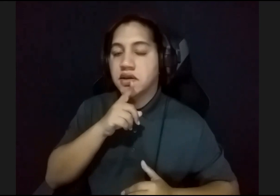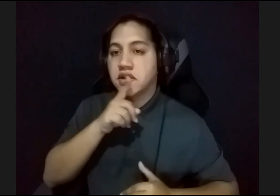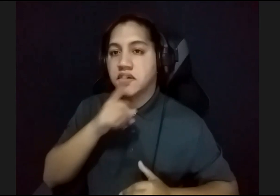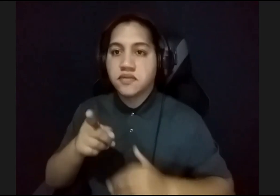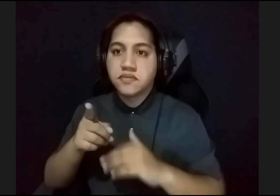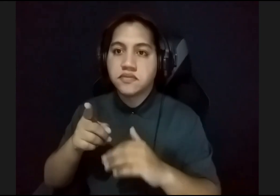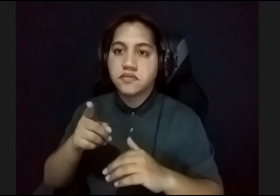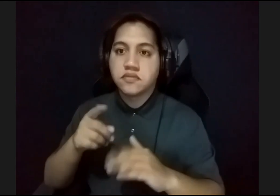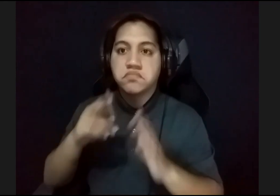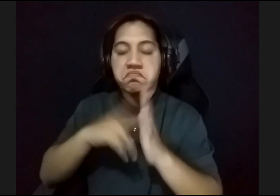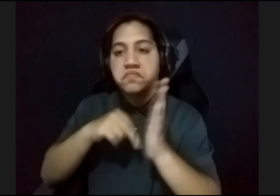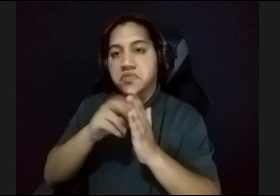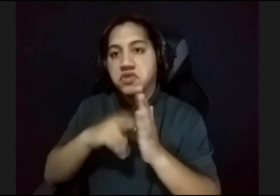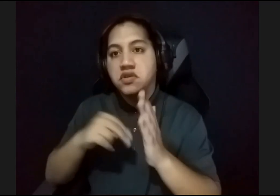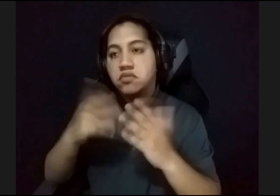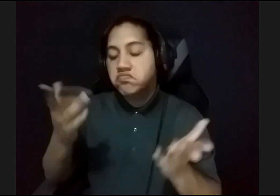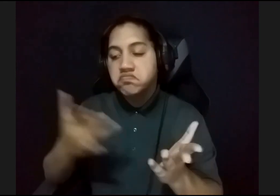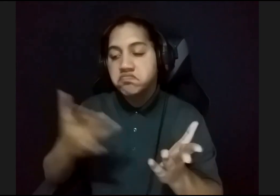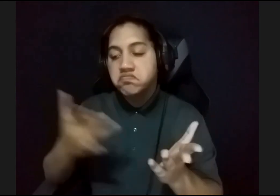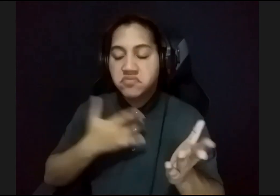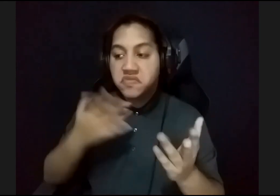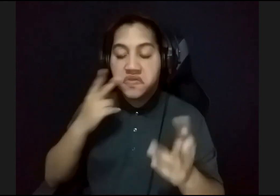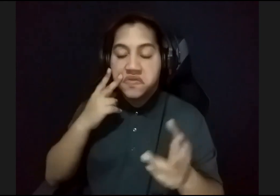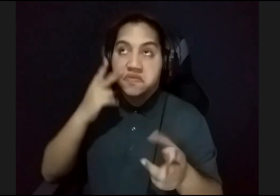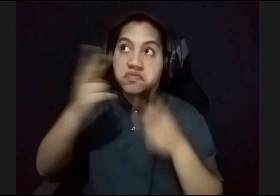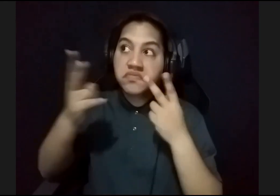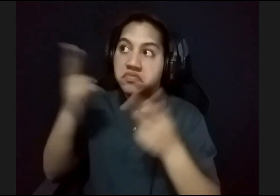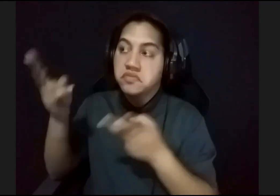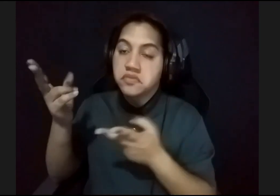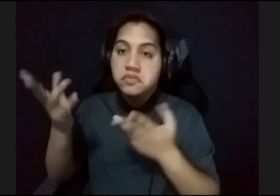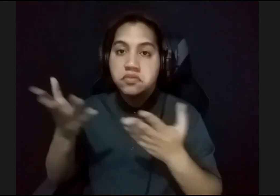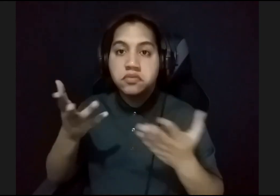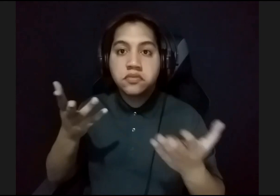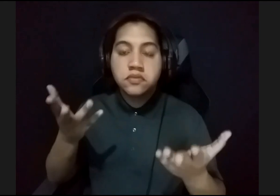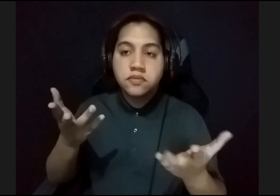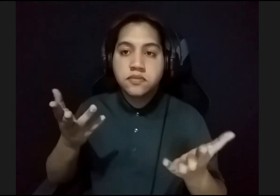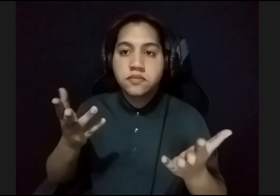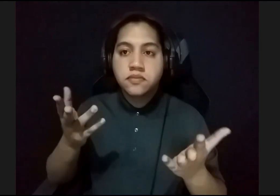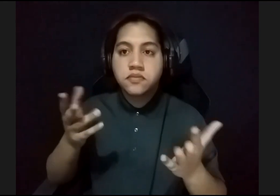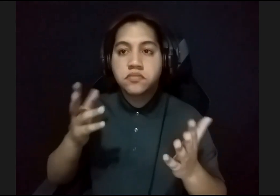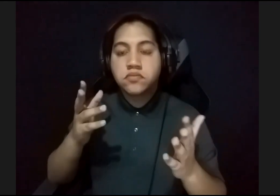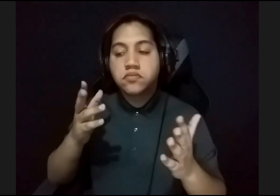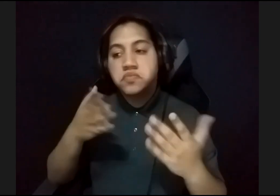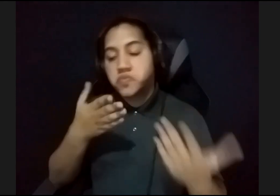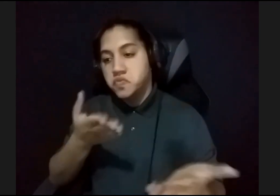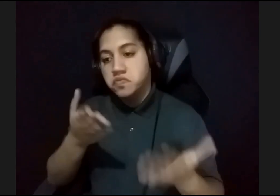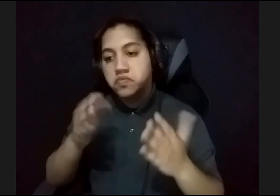pintaba lo que sentía, lo que veía. Claro, su formación en